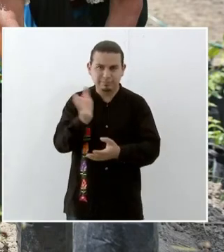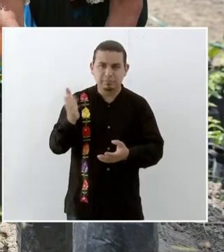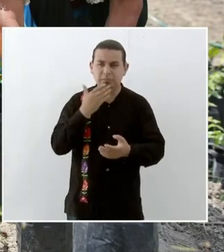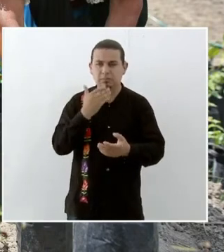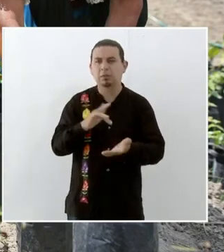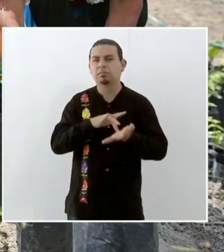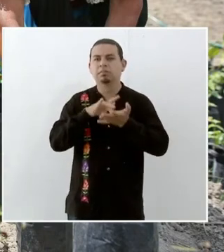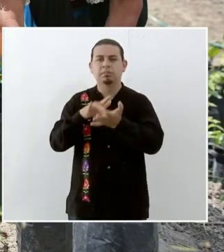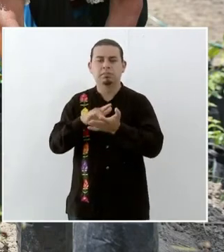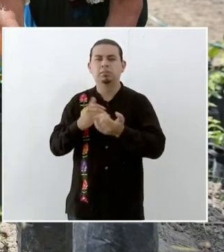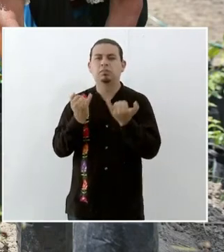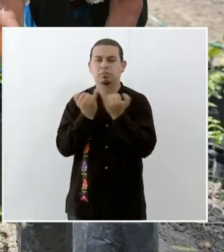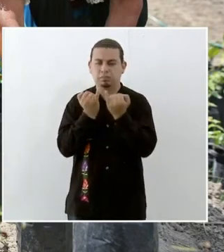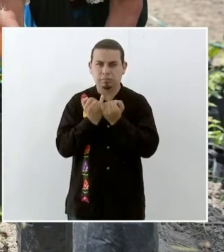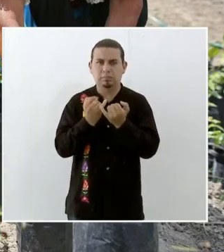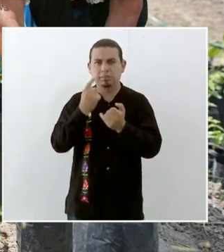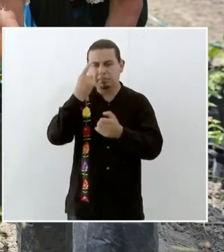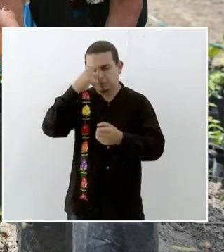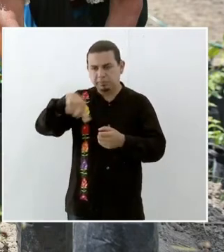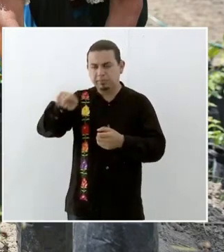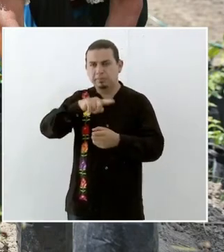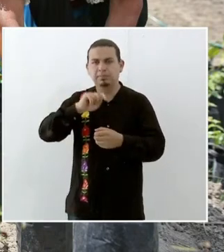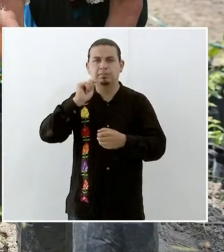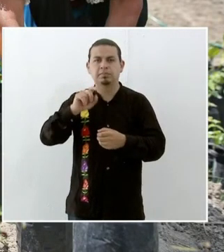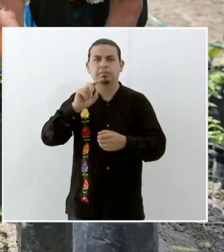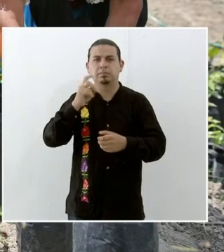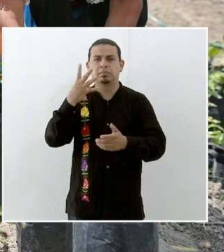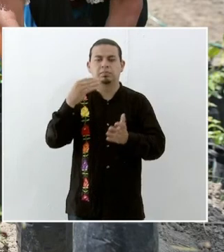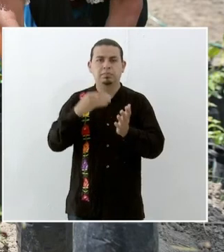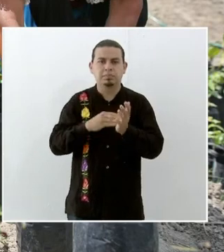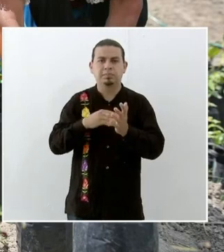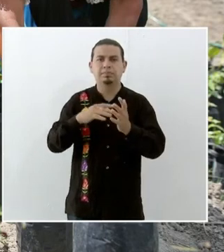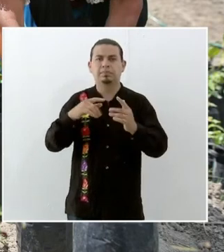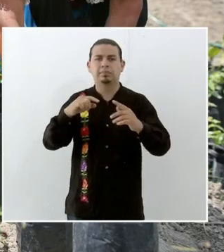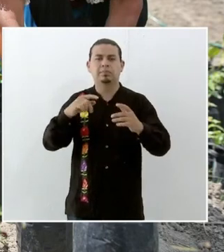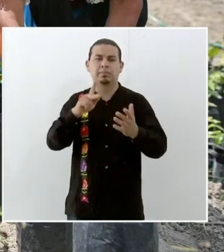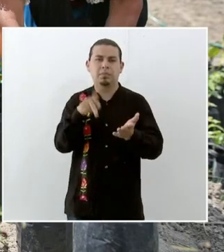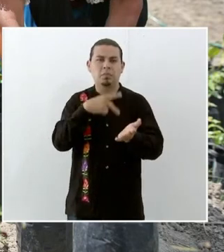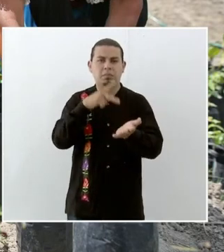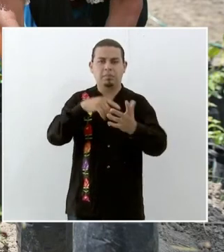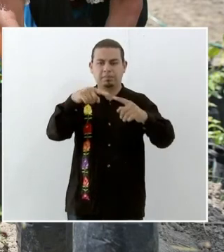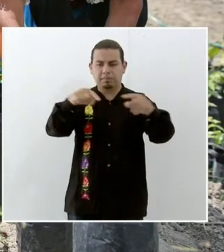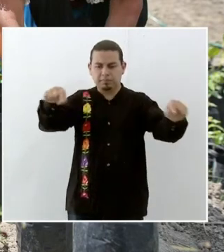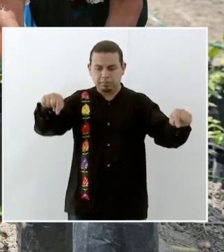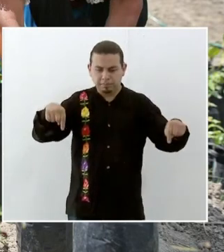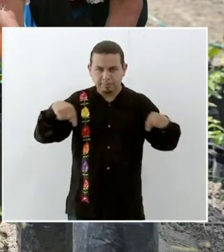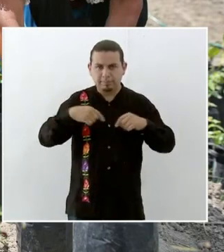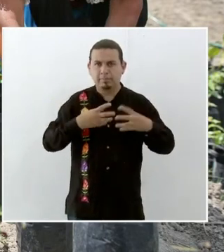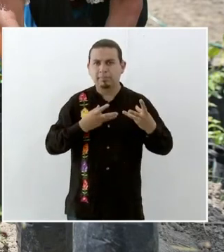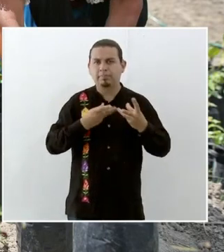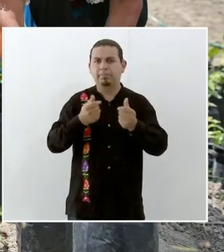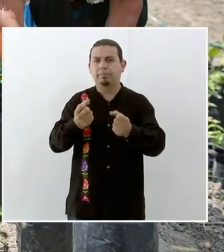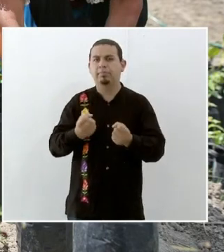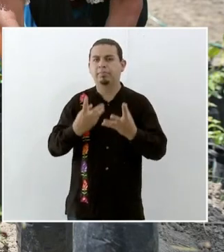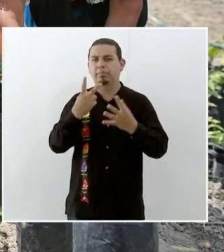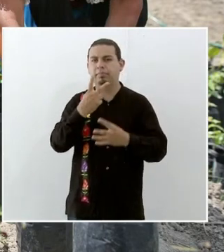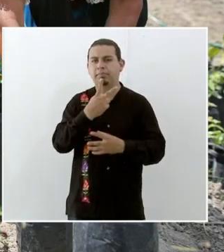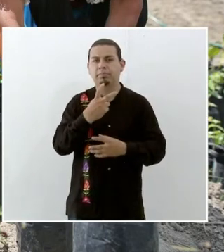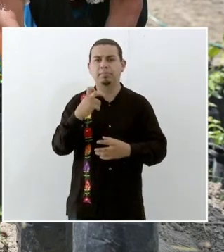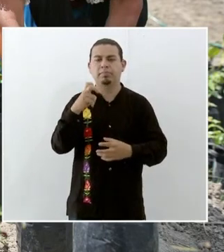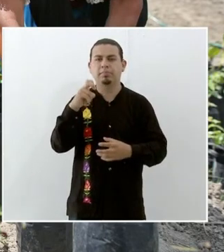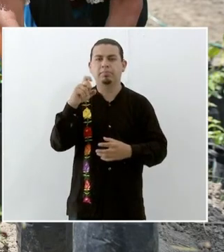este apoyo para casi 34 mil hectáreas y la inversión social será de 206